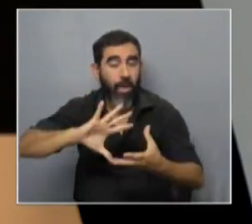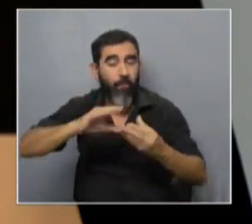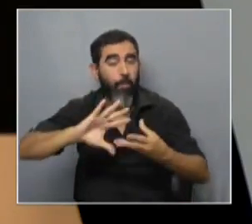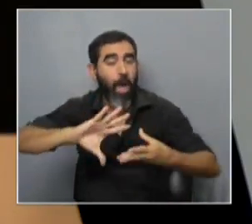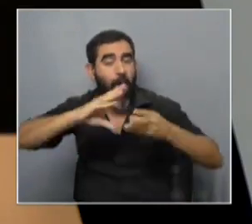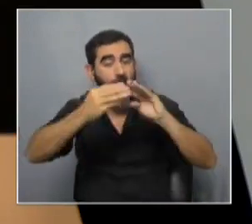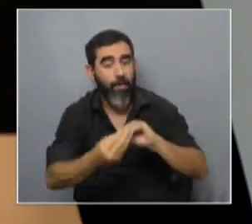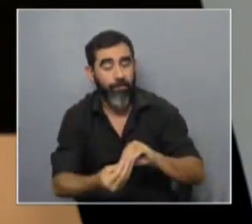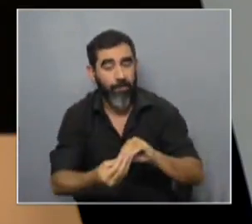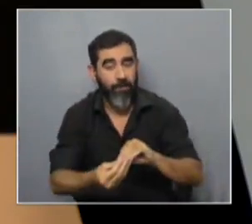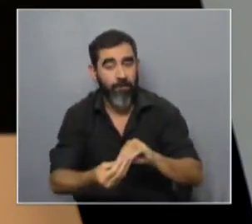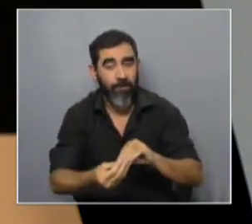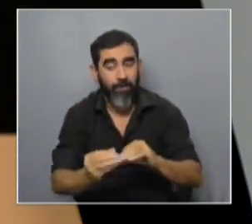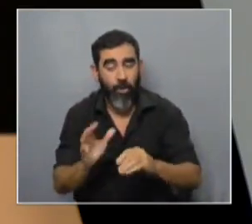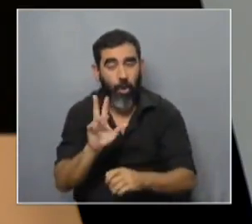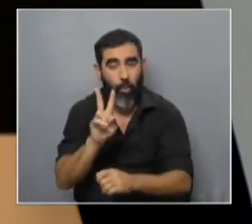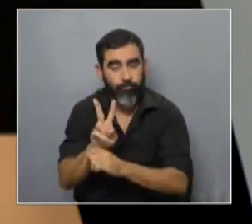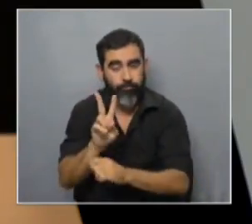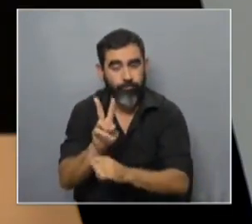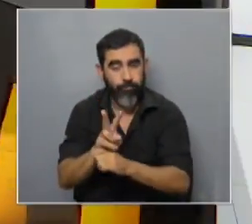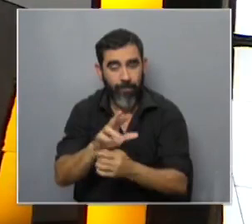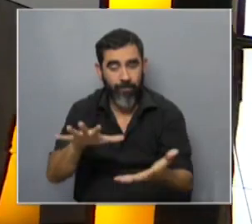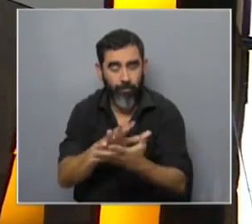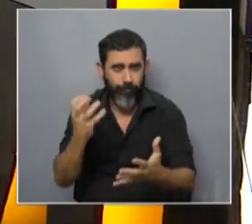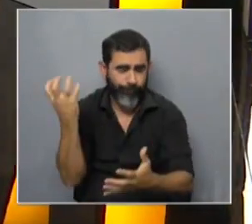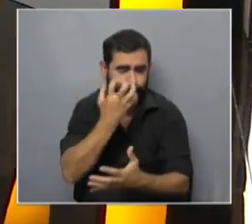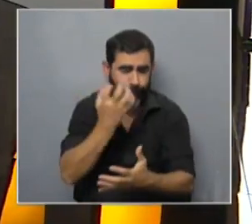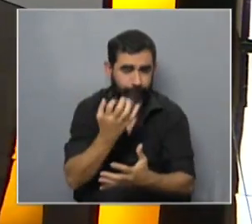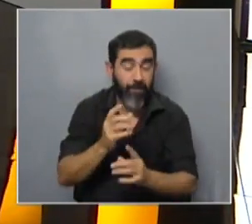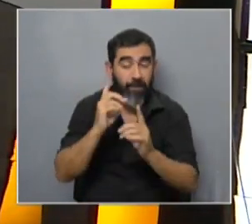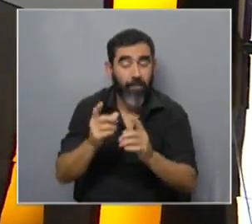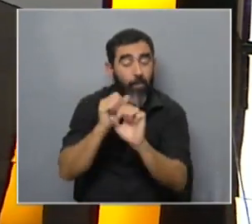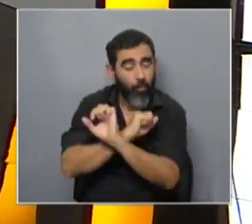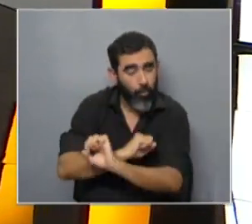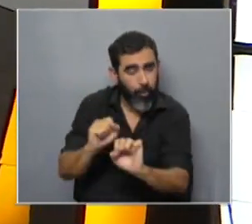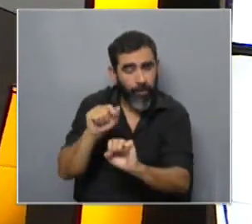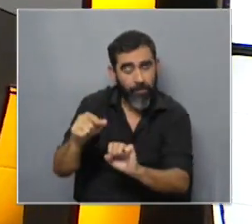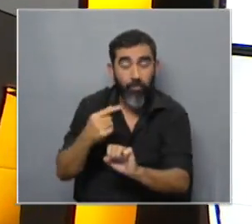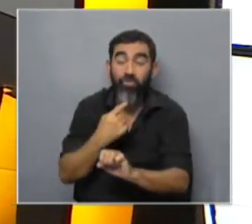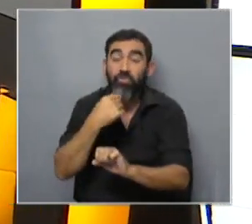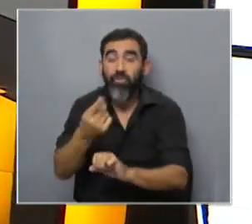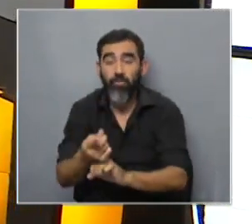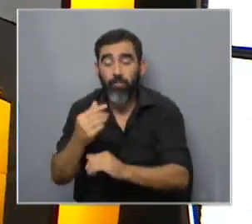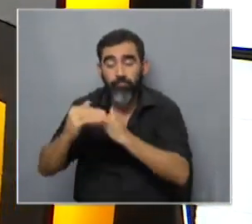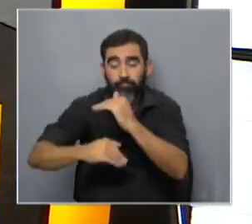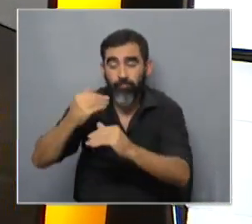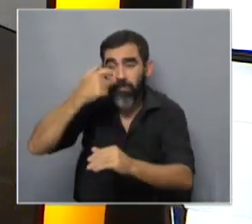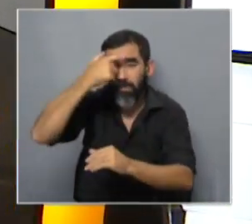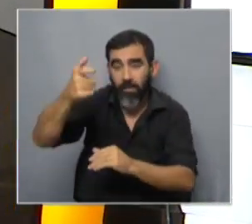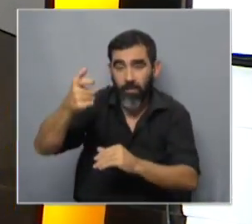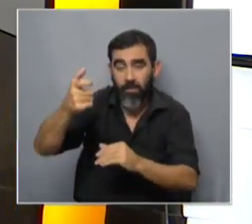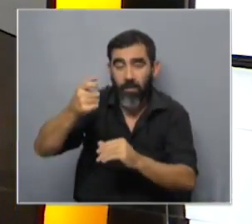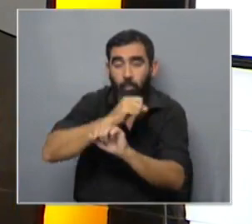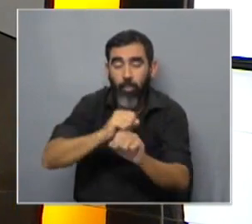adaptación, de resistencia a condiciones hostiles y la posibilidad de que esto sirviera para desarrollar una técnica que